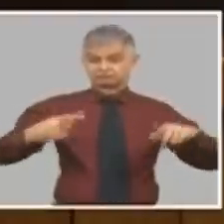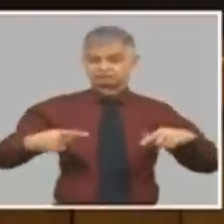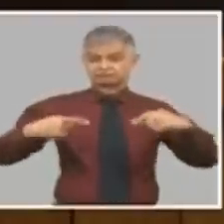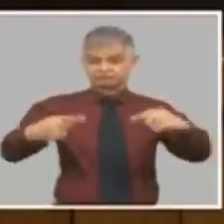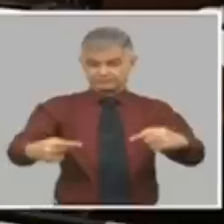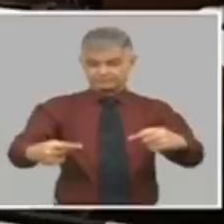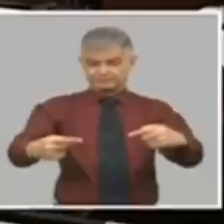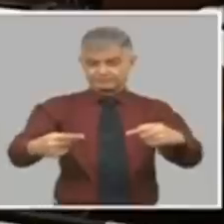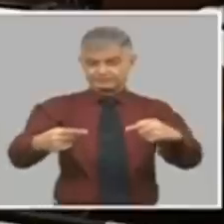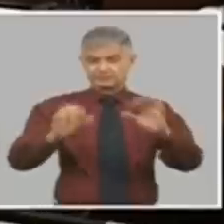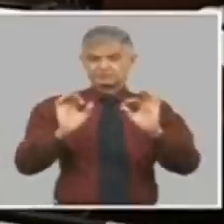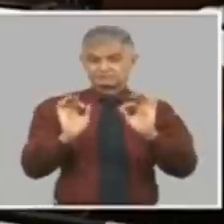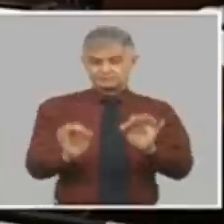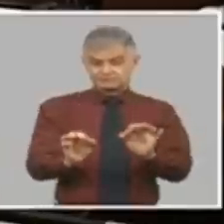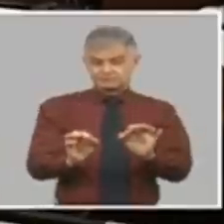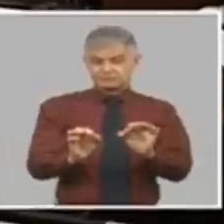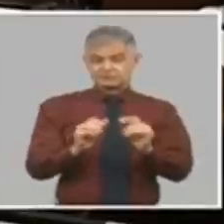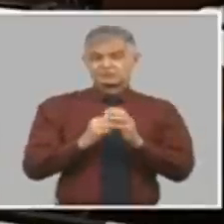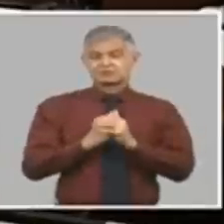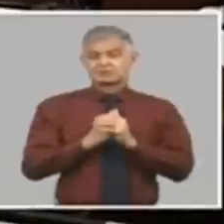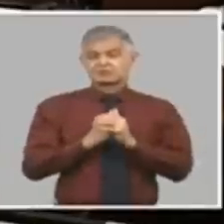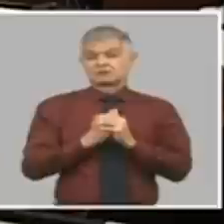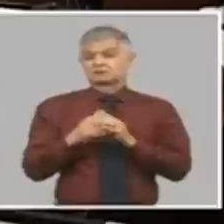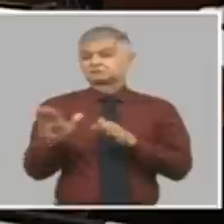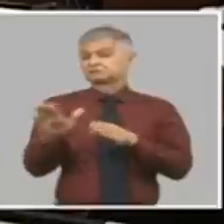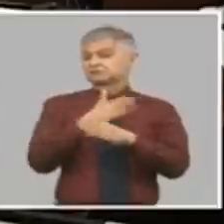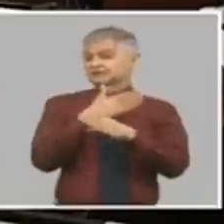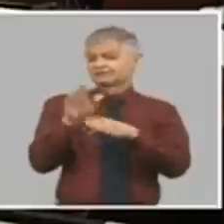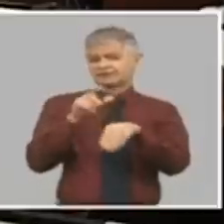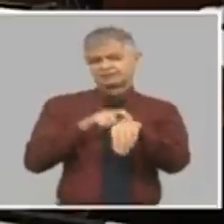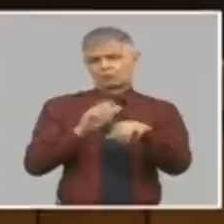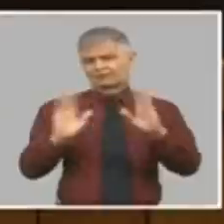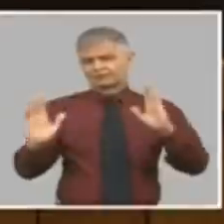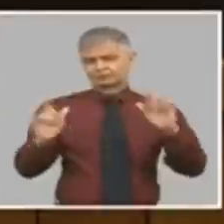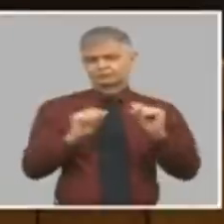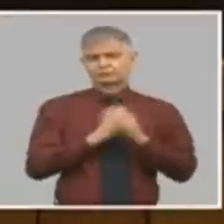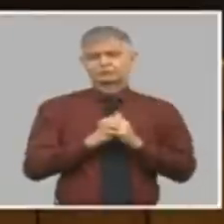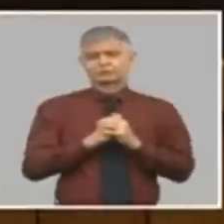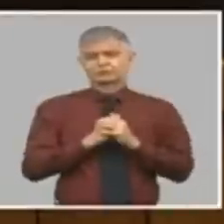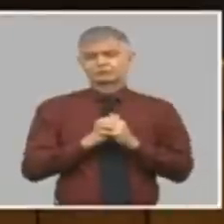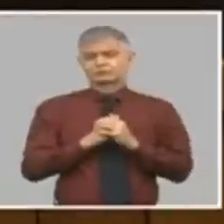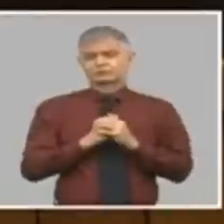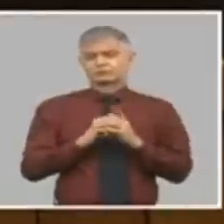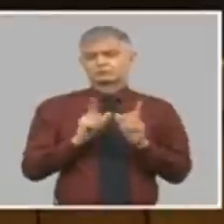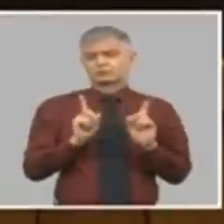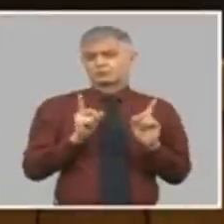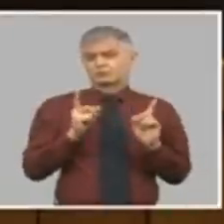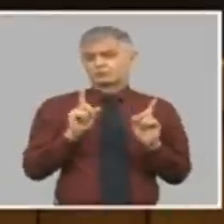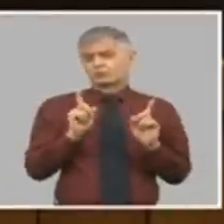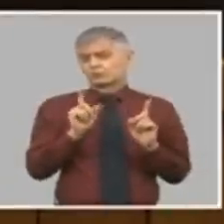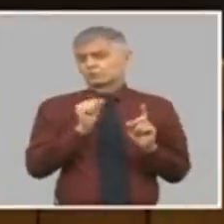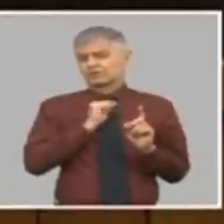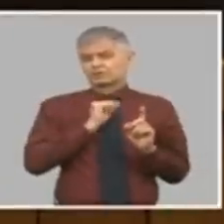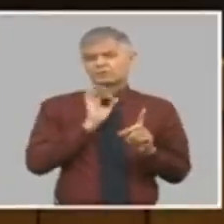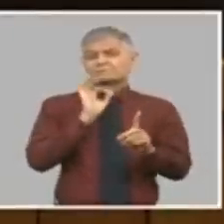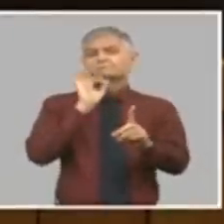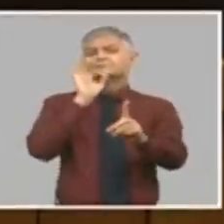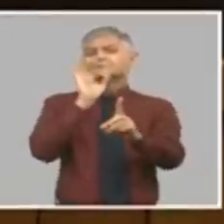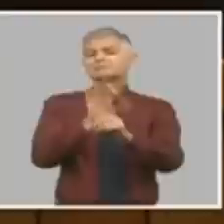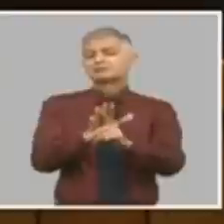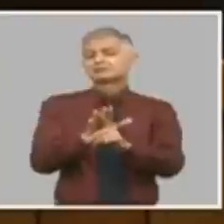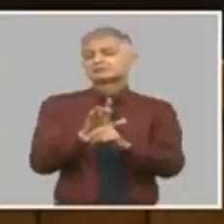el momento es diferente. No quiero empezar la intervención